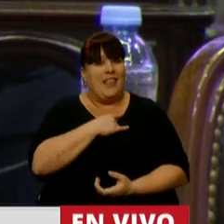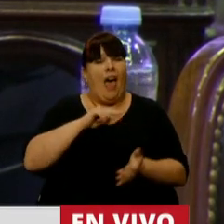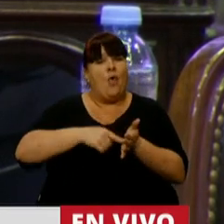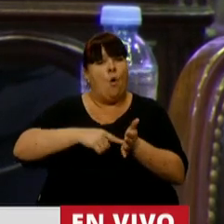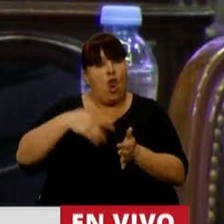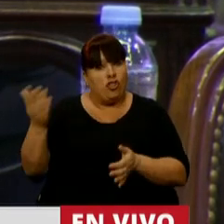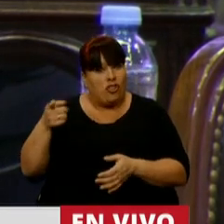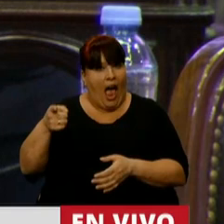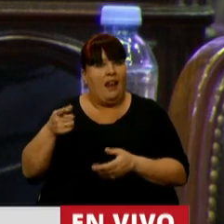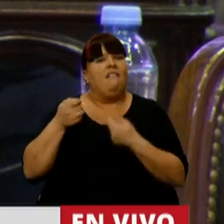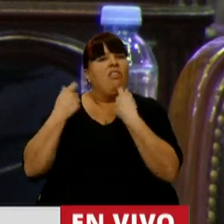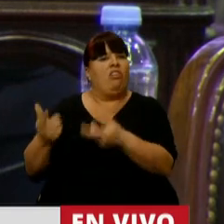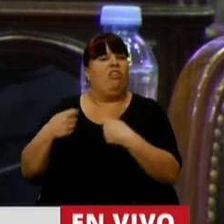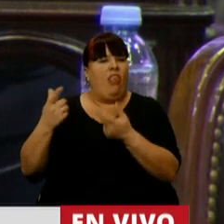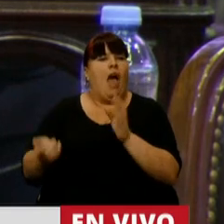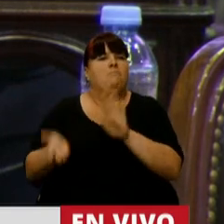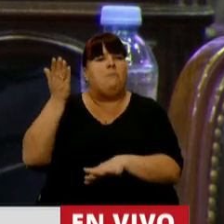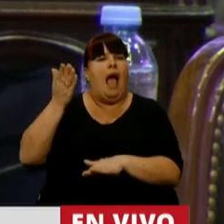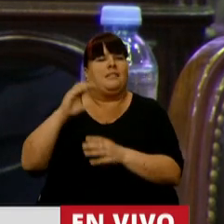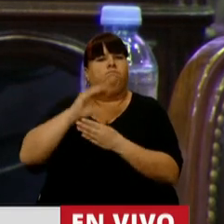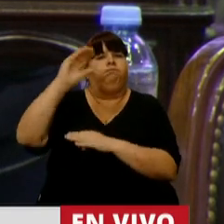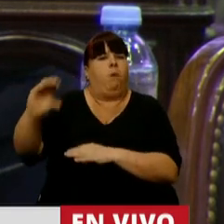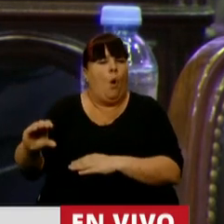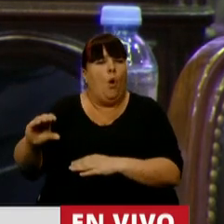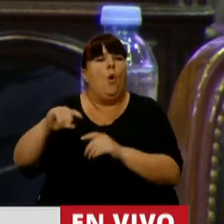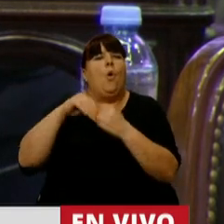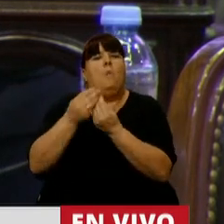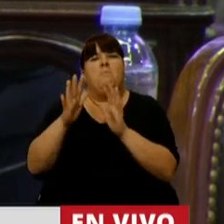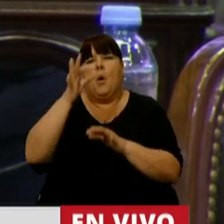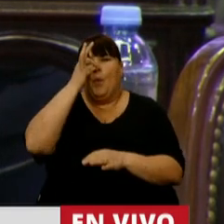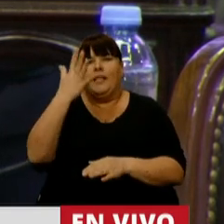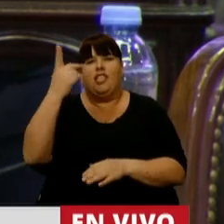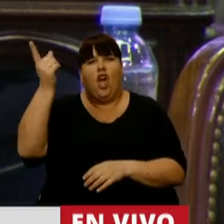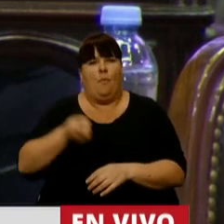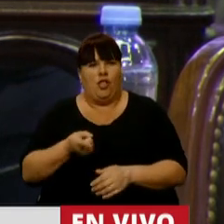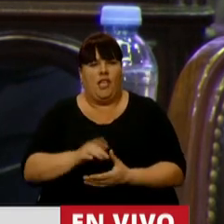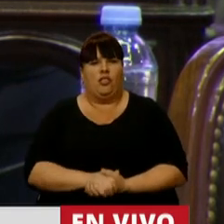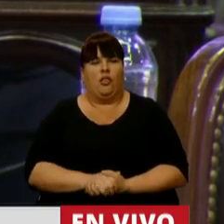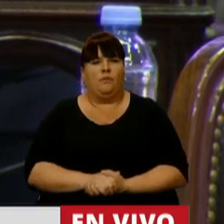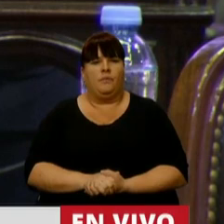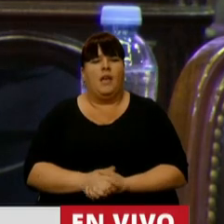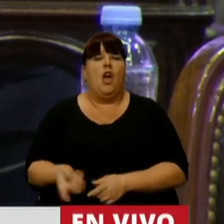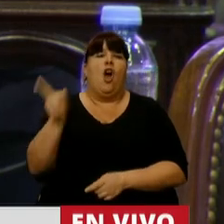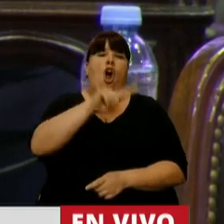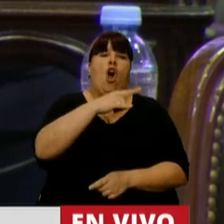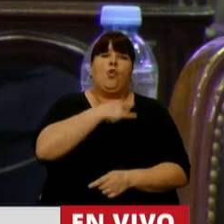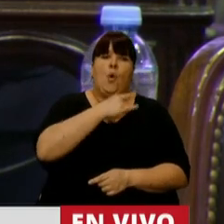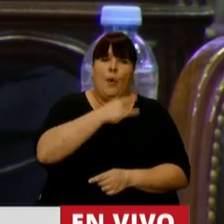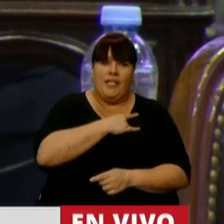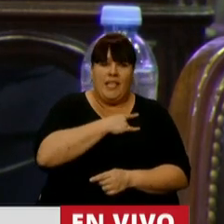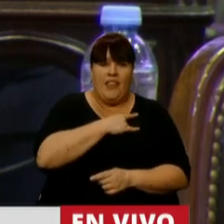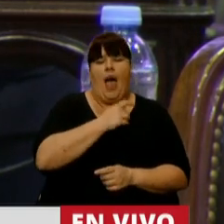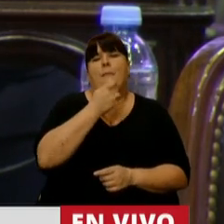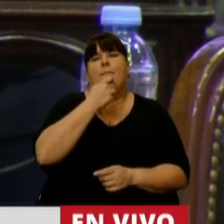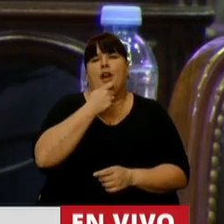conurbano bonaerense se ven beneficiadas con un aumento de sus partidas presupuestarias de un promedio del 25%. Mientras que otras universidades,